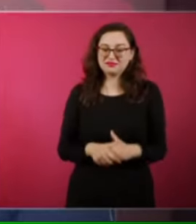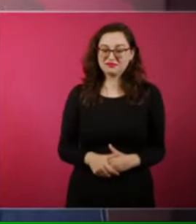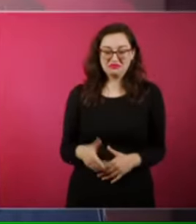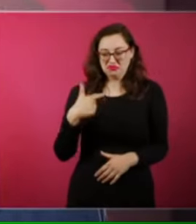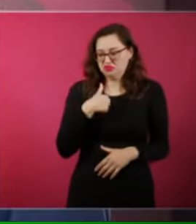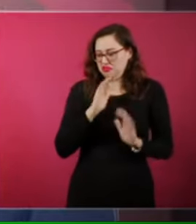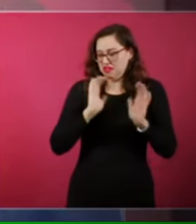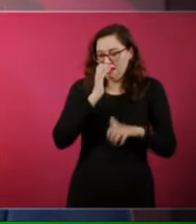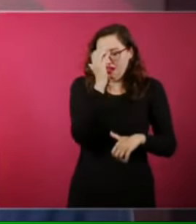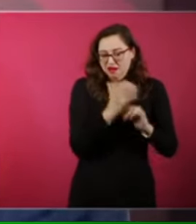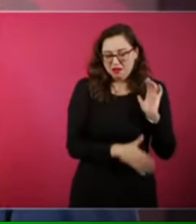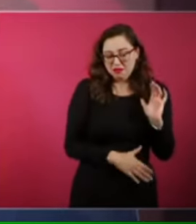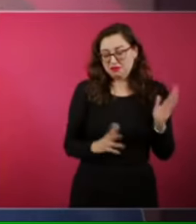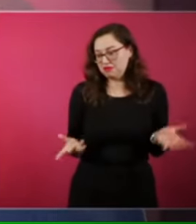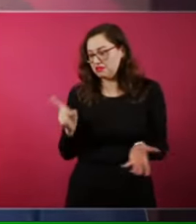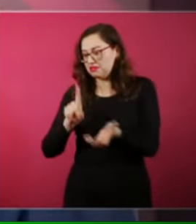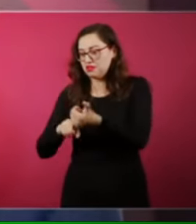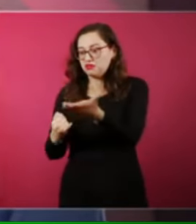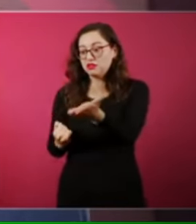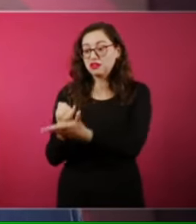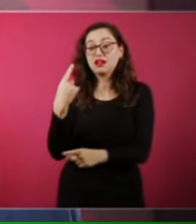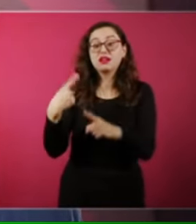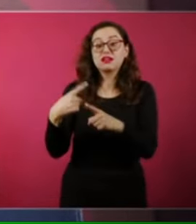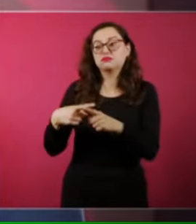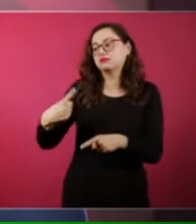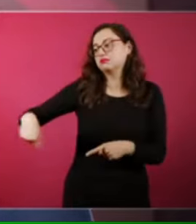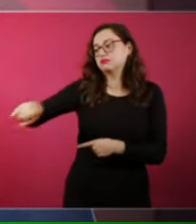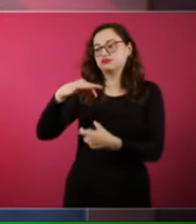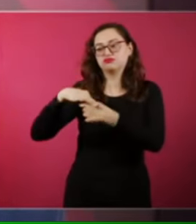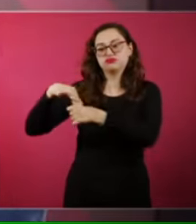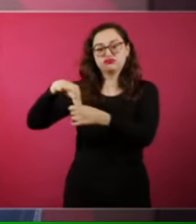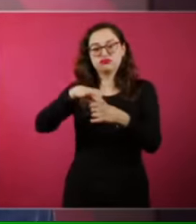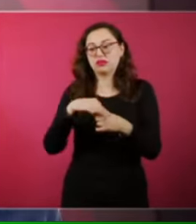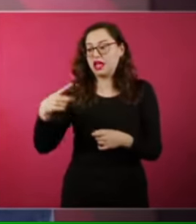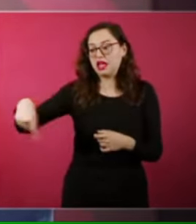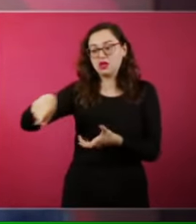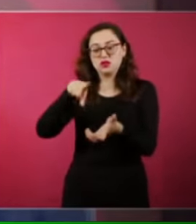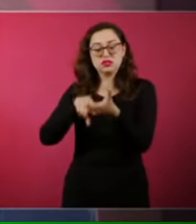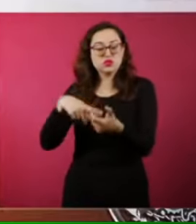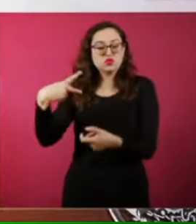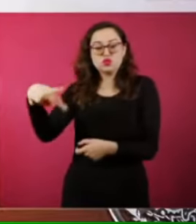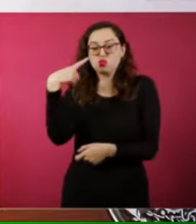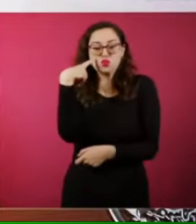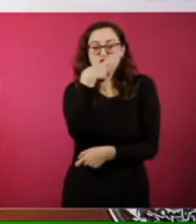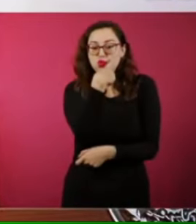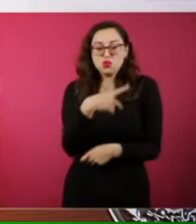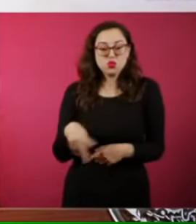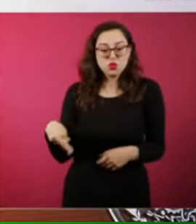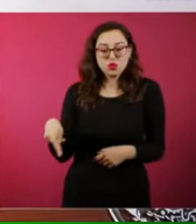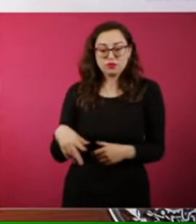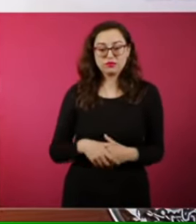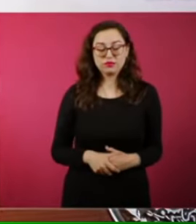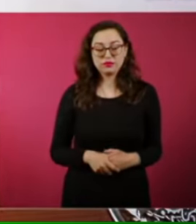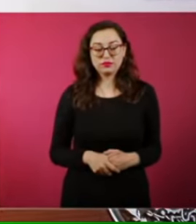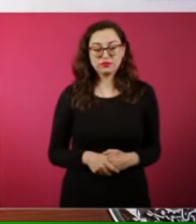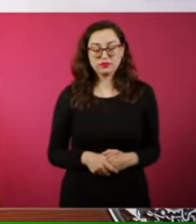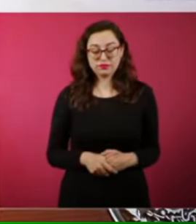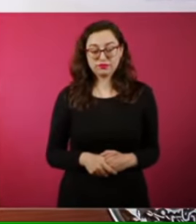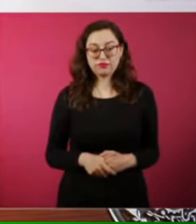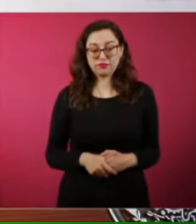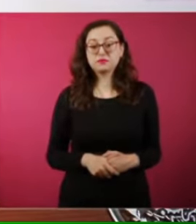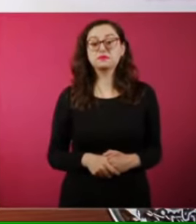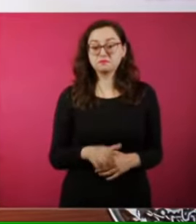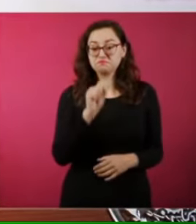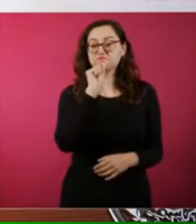igual ¿y quién va a decidir? pues la militancia, los ciudadanos, también